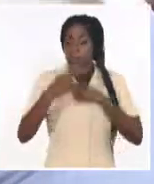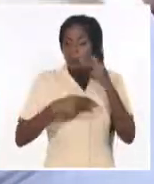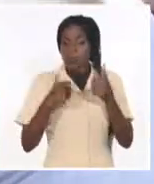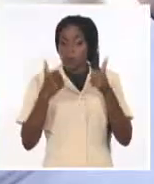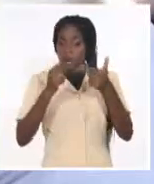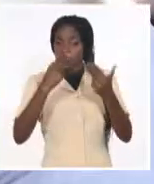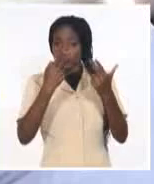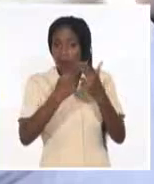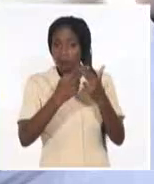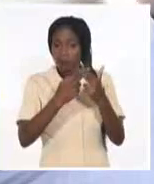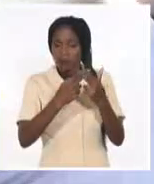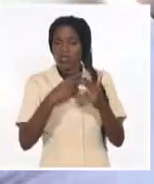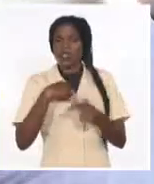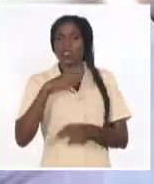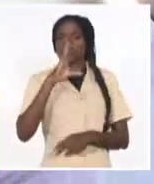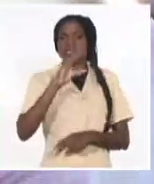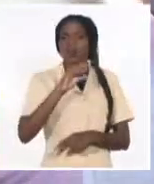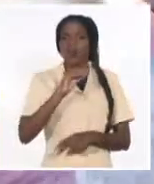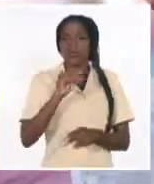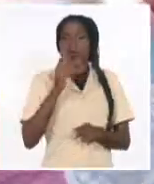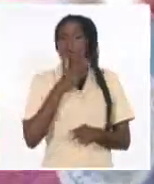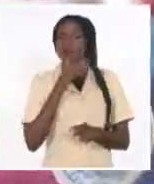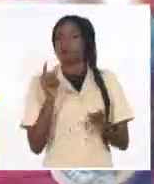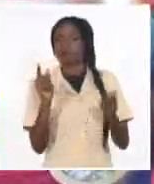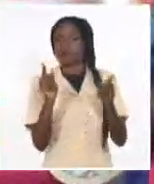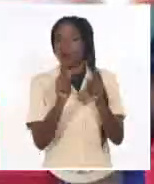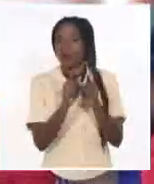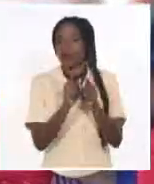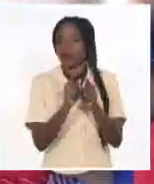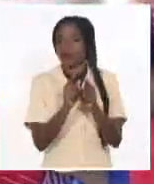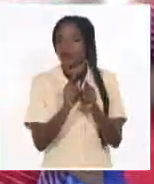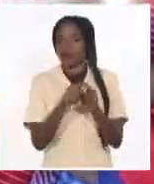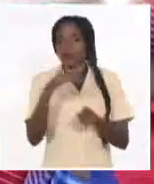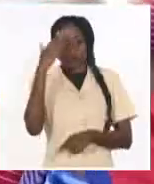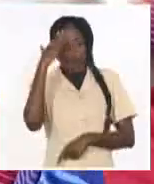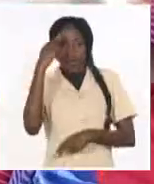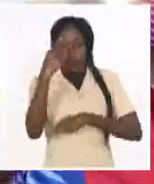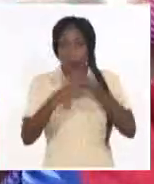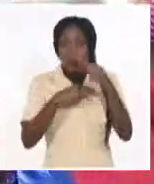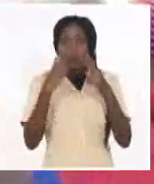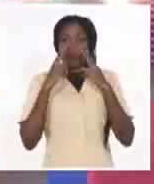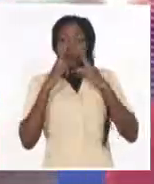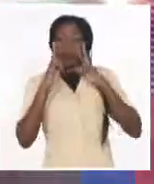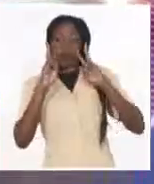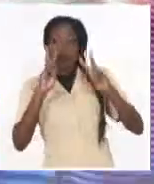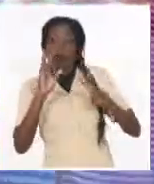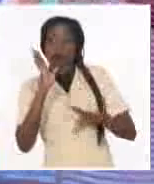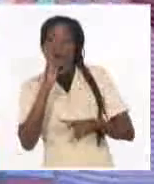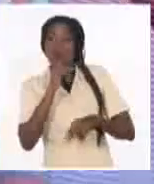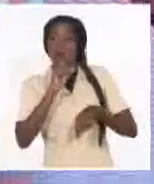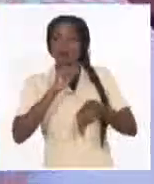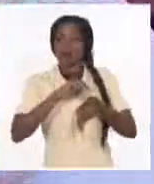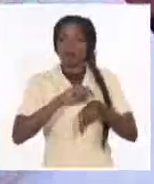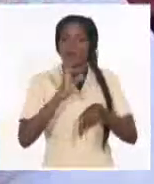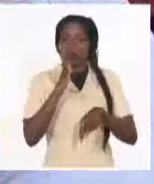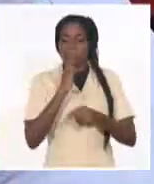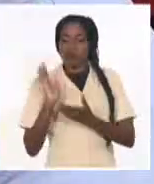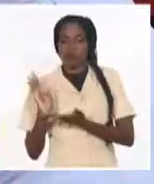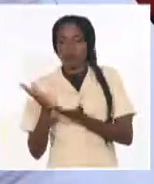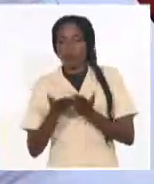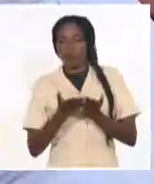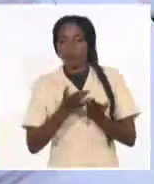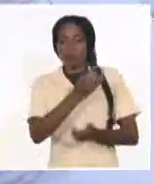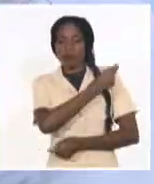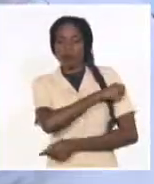tengo que decir que se quedó pequeño el llamado. Gracias por hacernos vivir tan bellos momentos. Bienvenidos a la